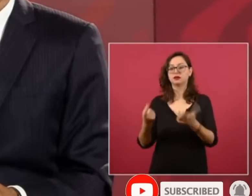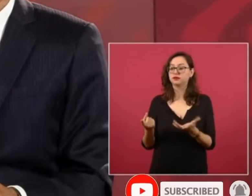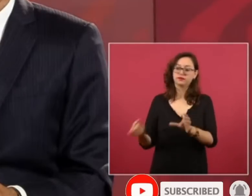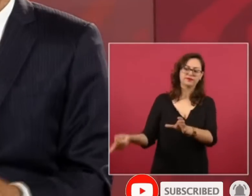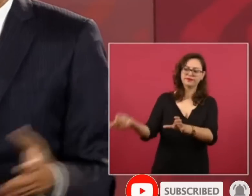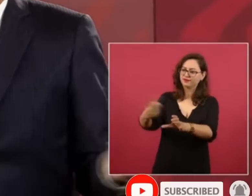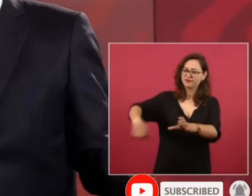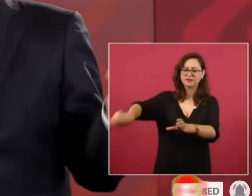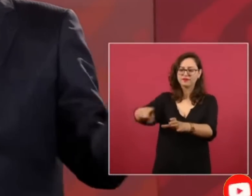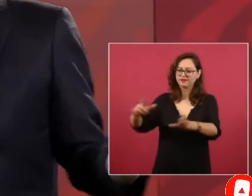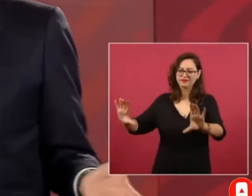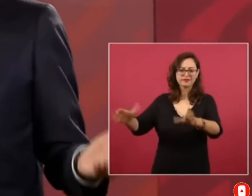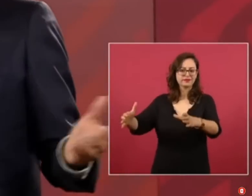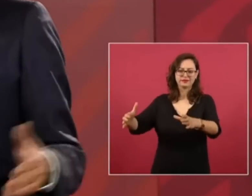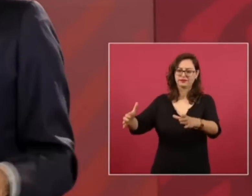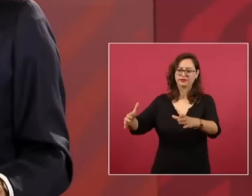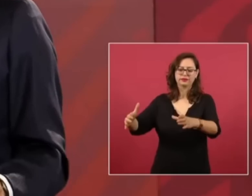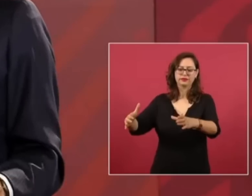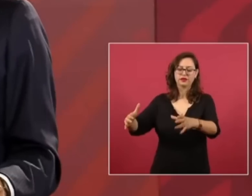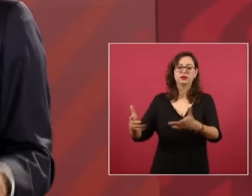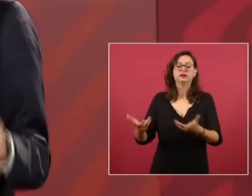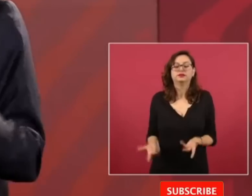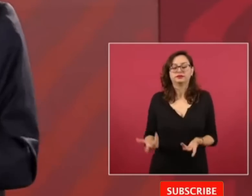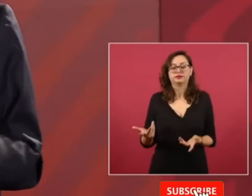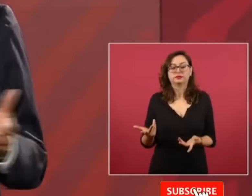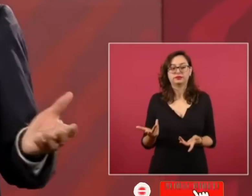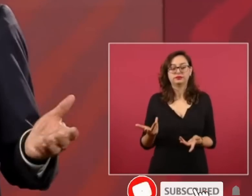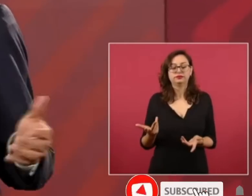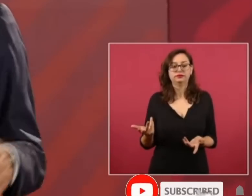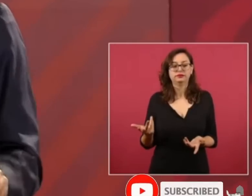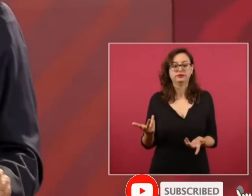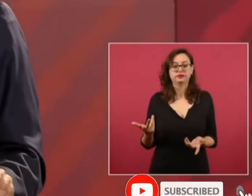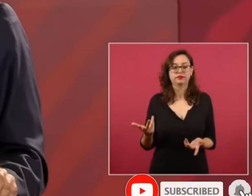los que se sienten ofendidos porque